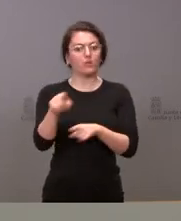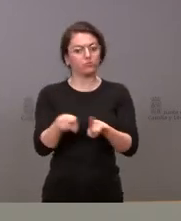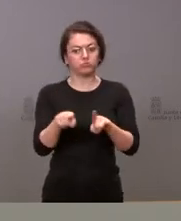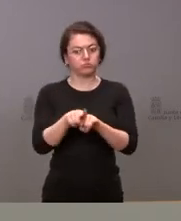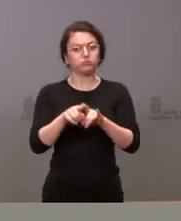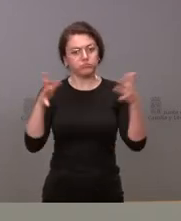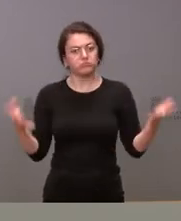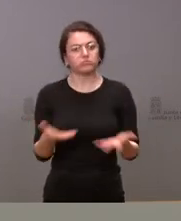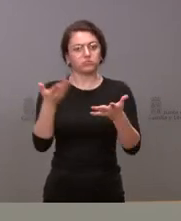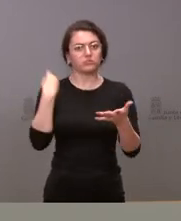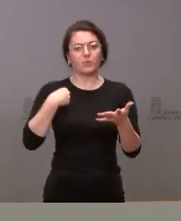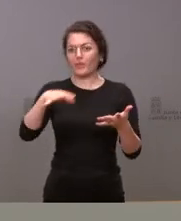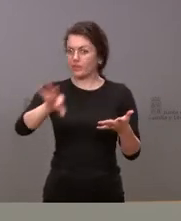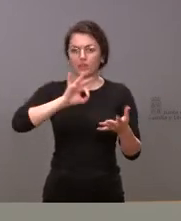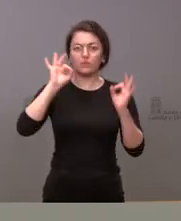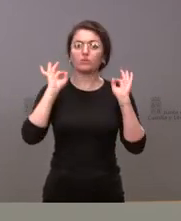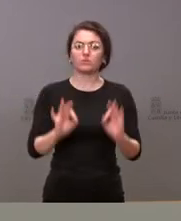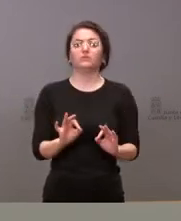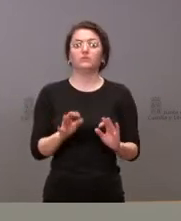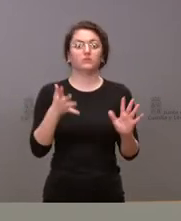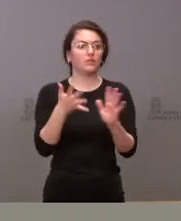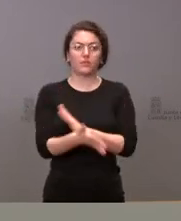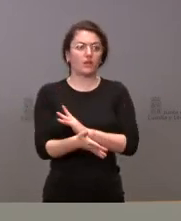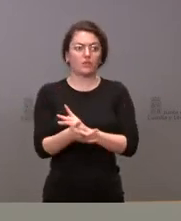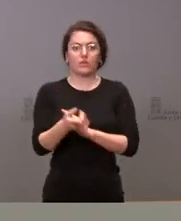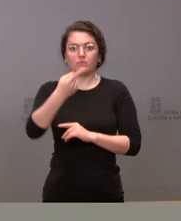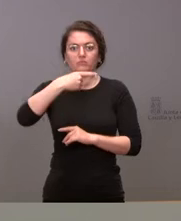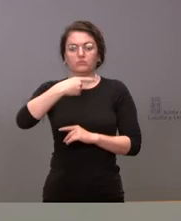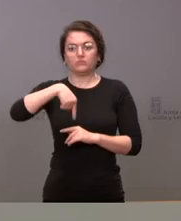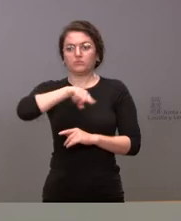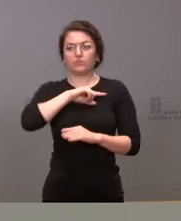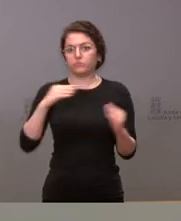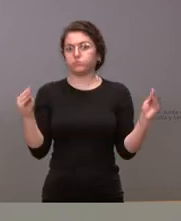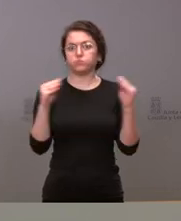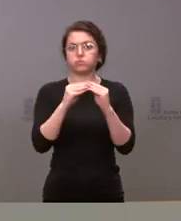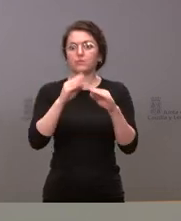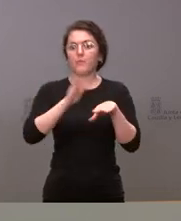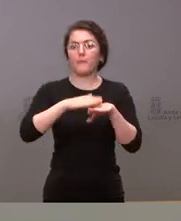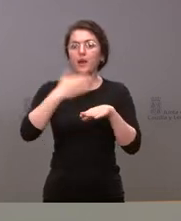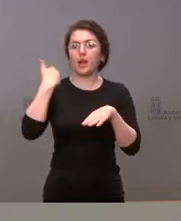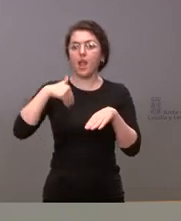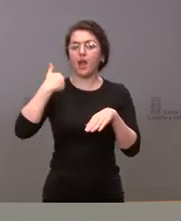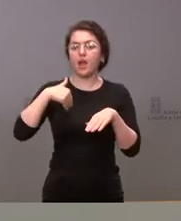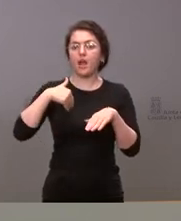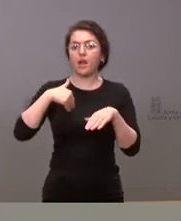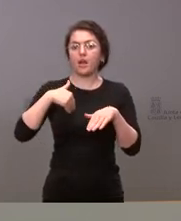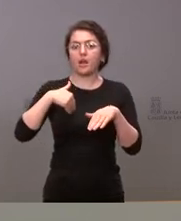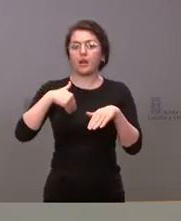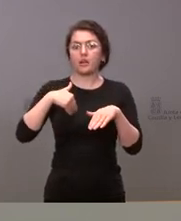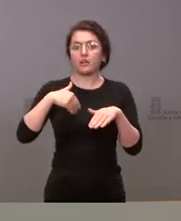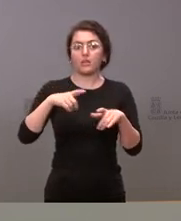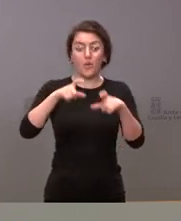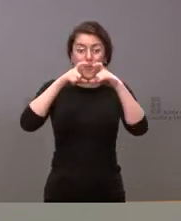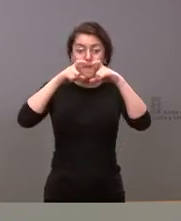impulsar esta decisión por tanto la respuesta es favorable a que se produzca ese fin del uso de las mascarillas con